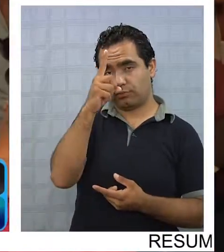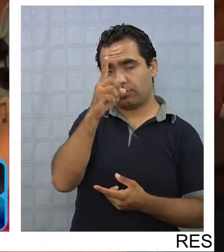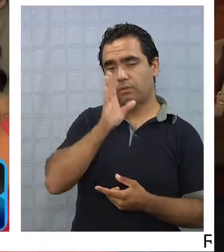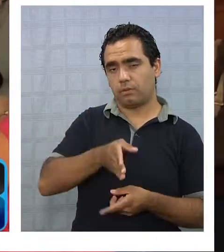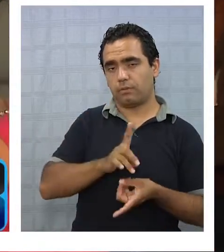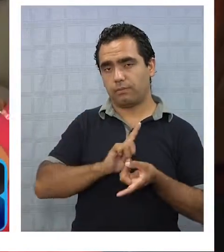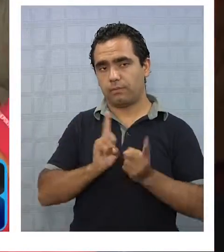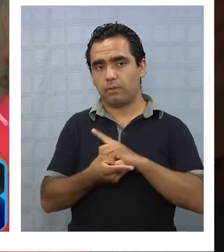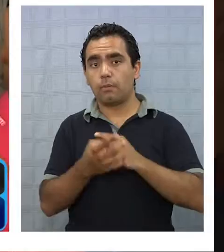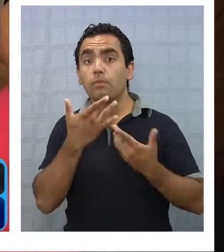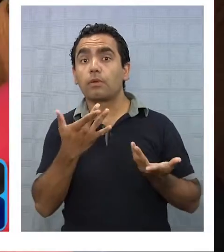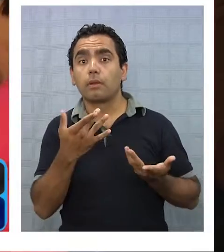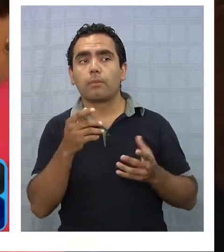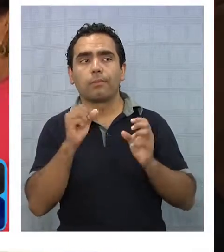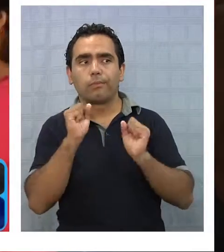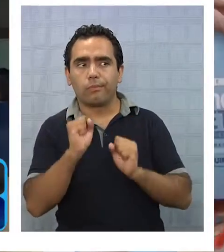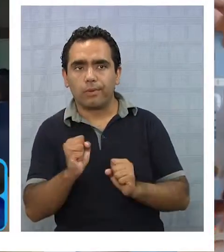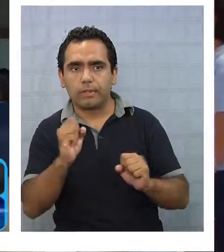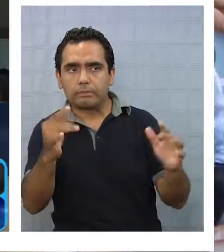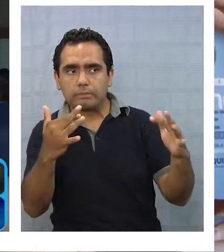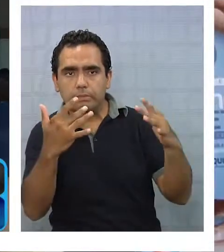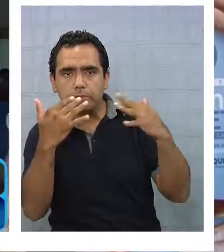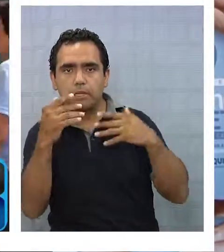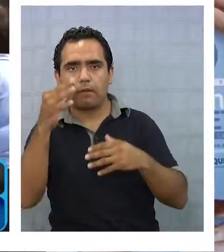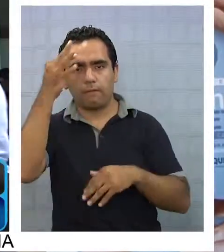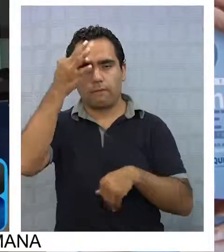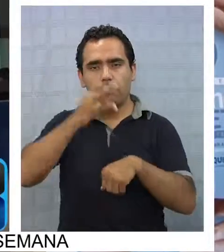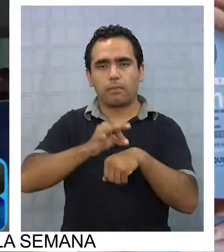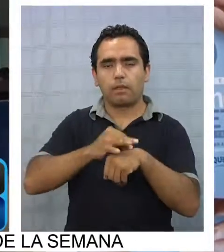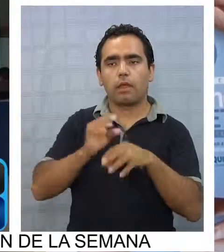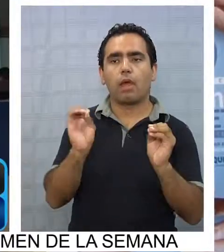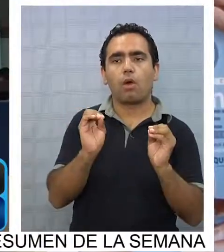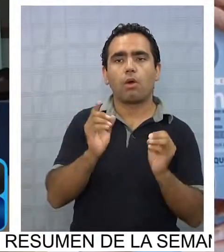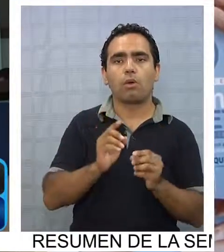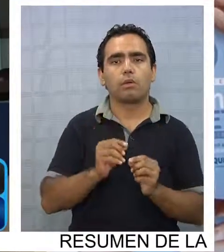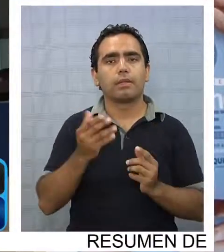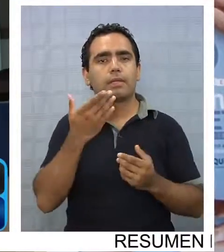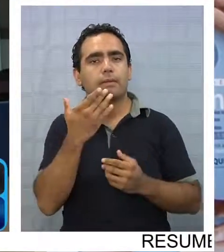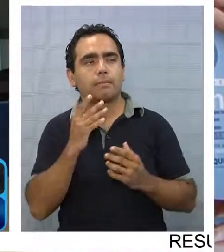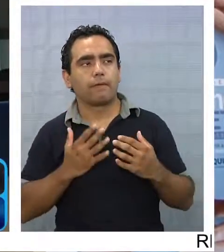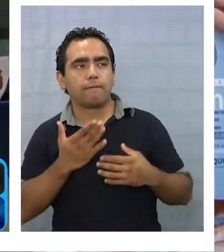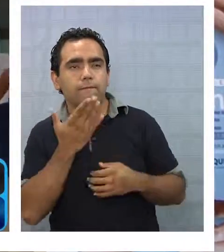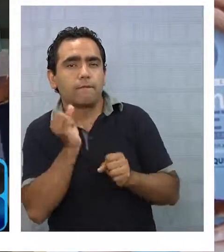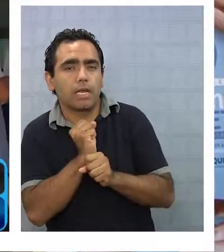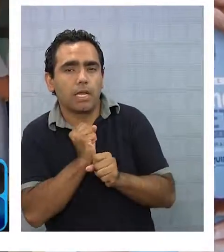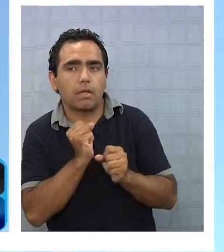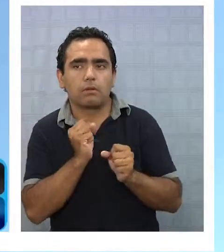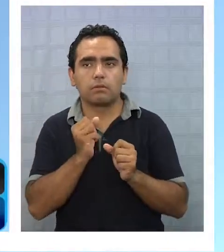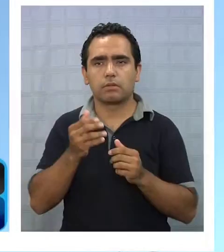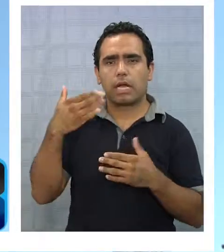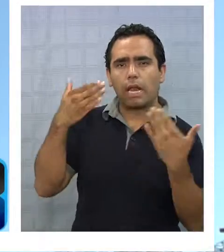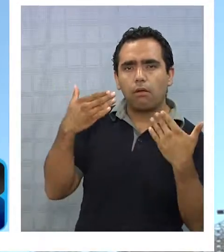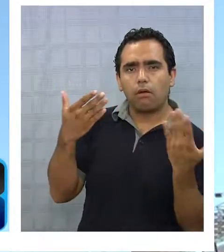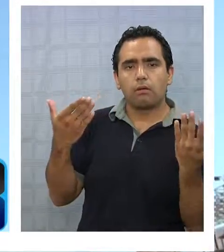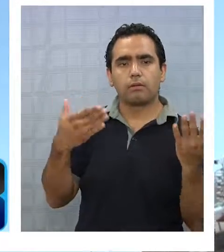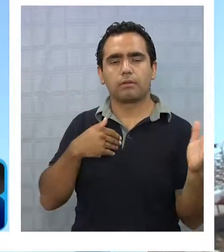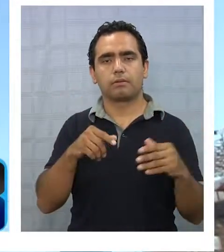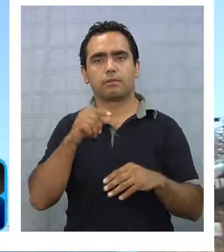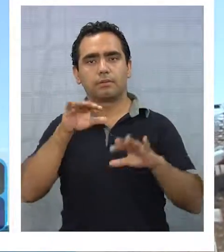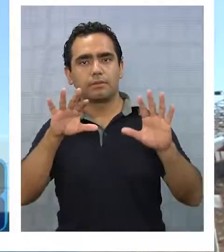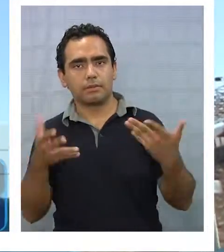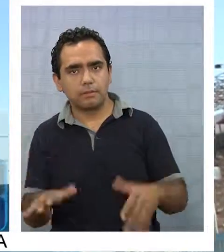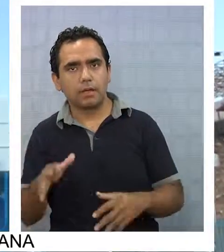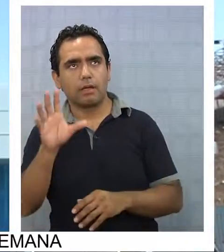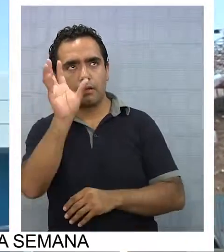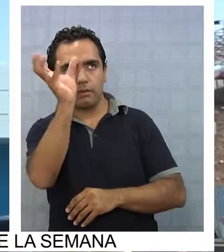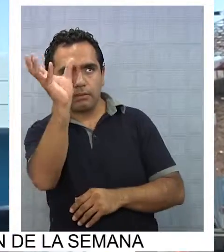exponemos a enfermedades o para cambiar las temperaturas que comienzan a variar. Por estos días, aunque la temperatura sigue alta, ya se puede vislumbrar a